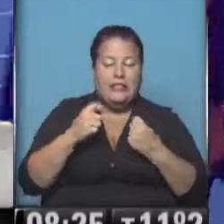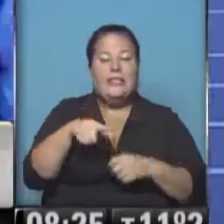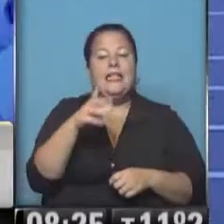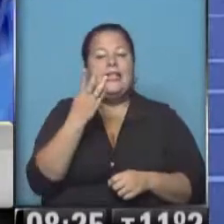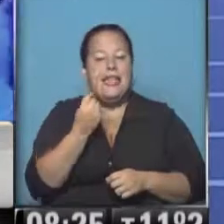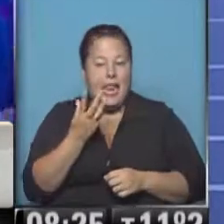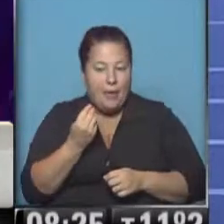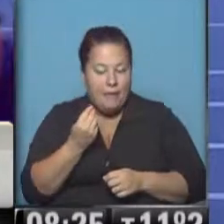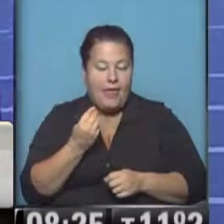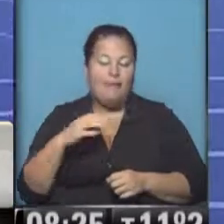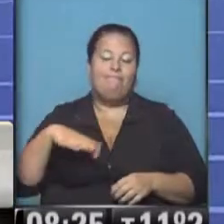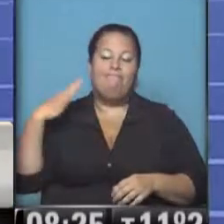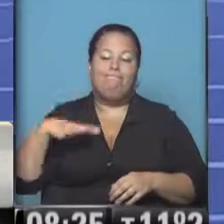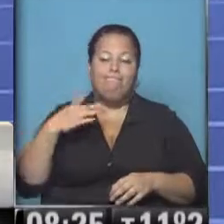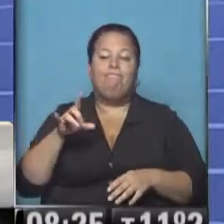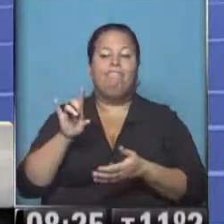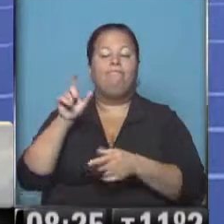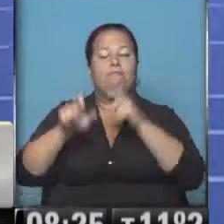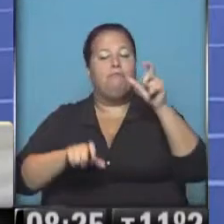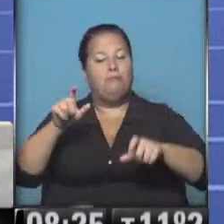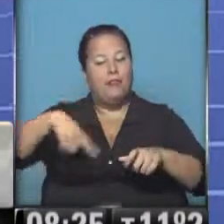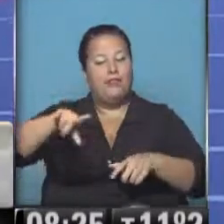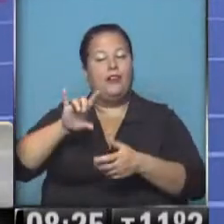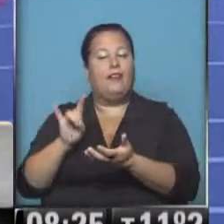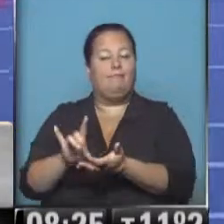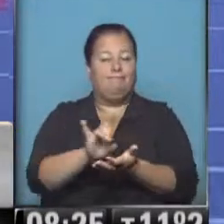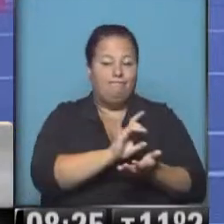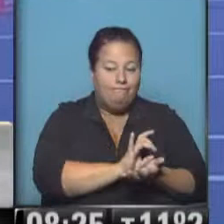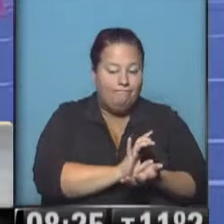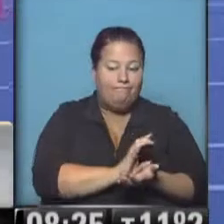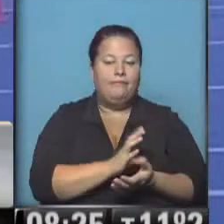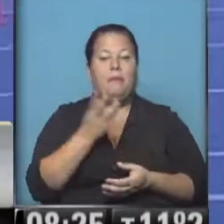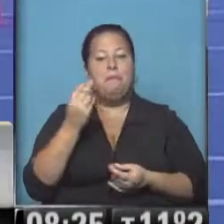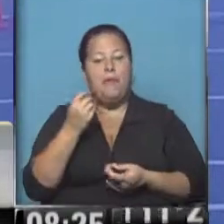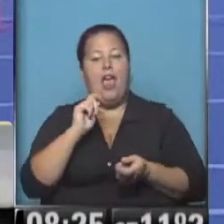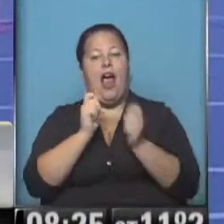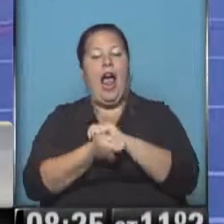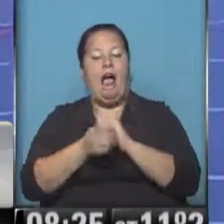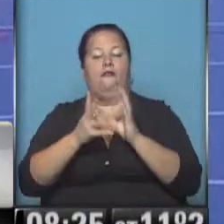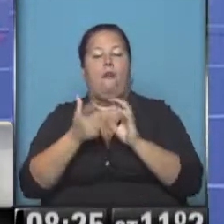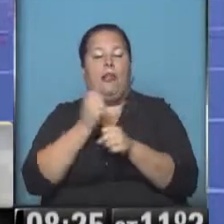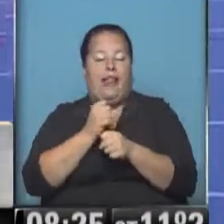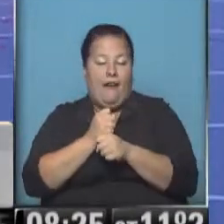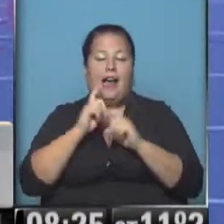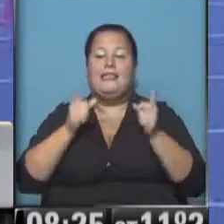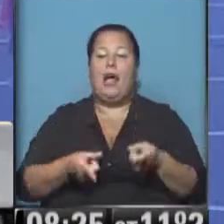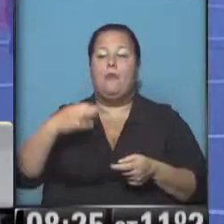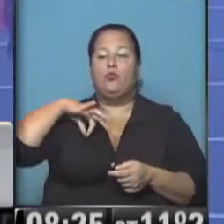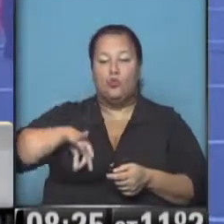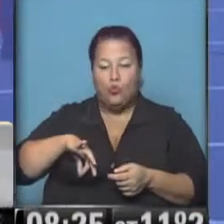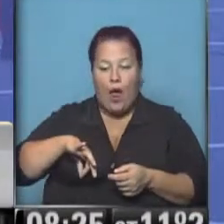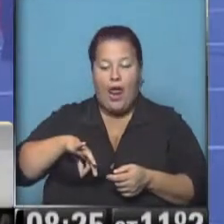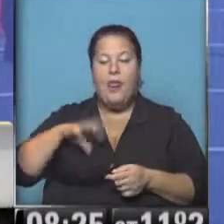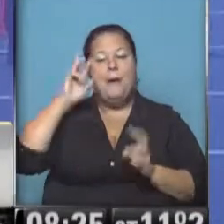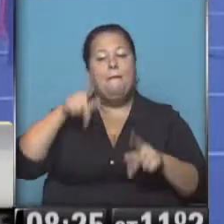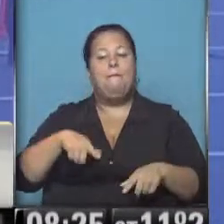preventivamente que los trabajadores sufran despidos, que sufran cambios en las condiciones de trabajo y también en los salarios en el